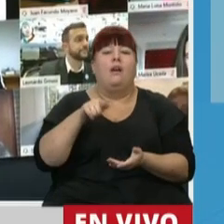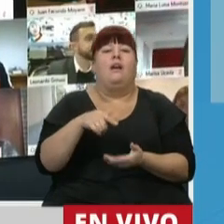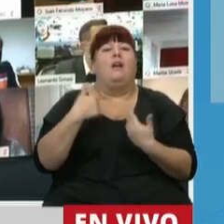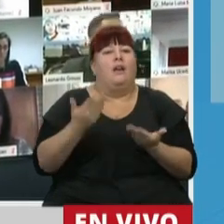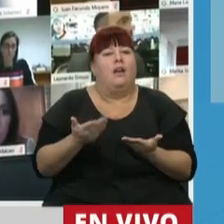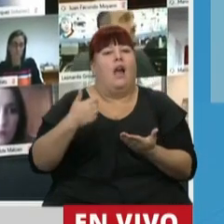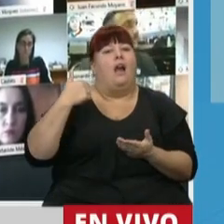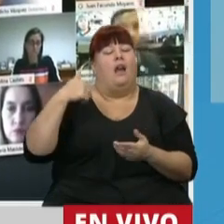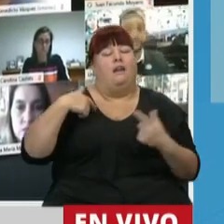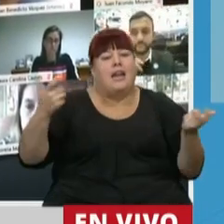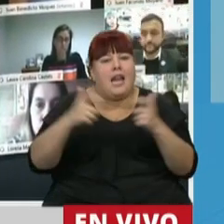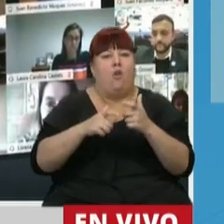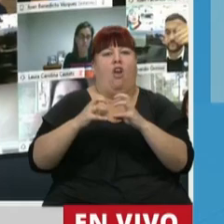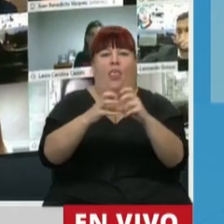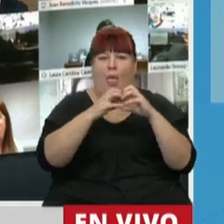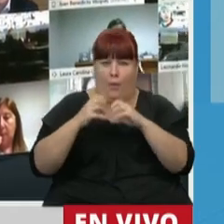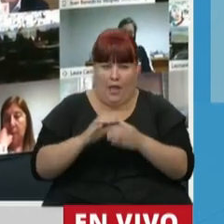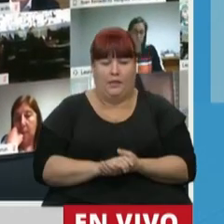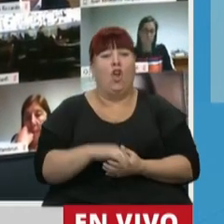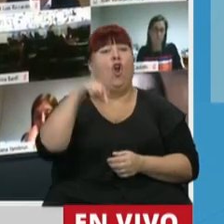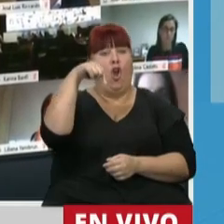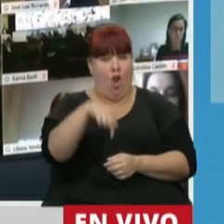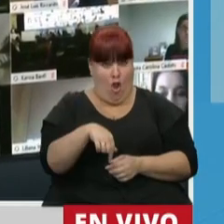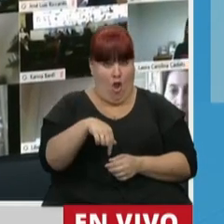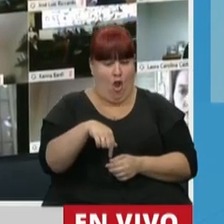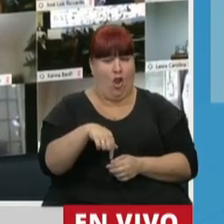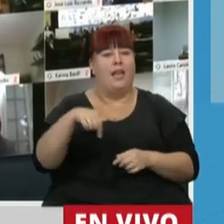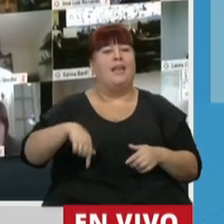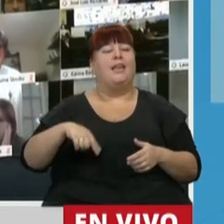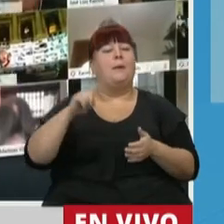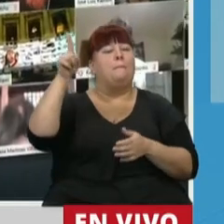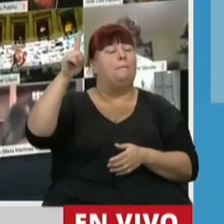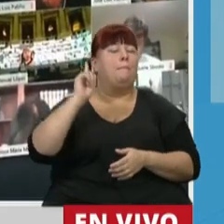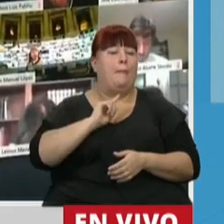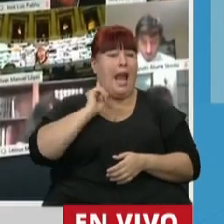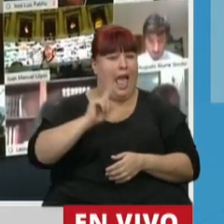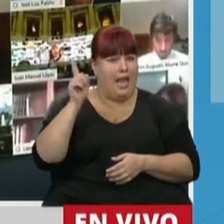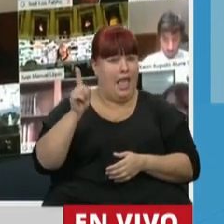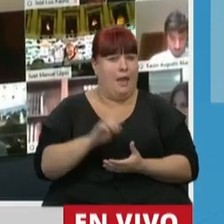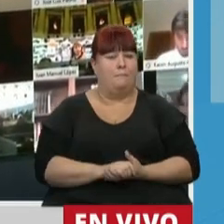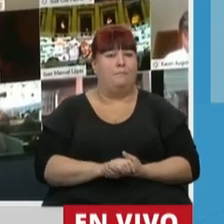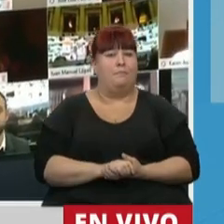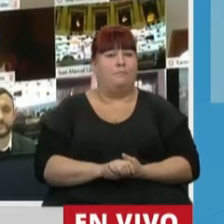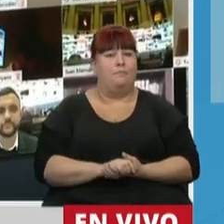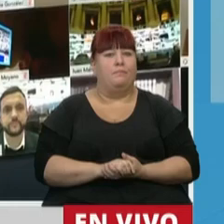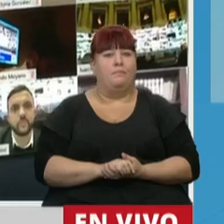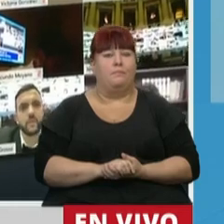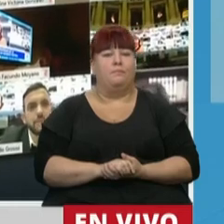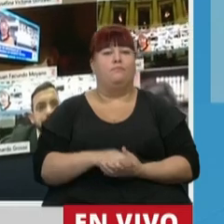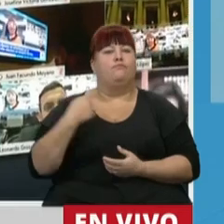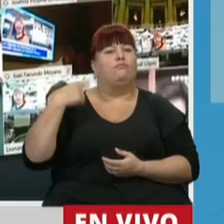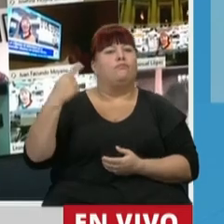en juego en nuestros encuentros y debates. Hoy, en la ciudad de Paraná, en la que estamos